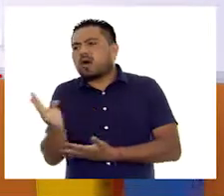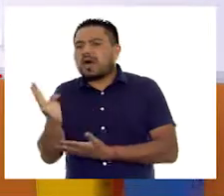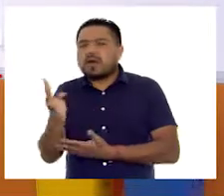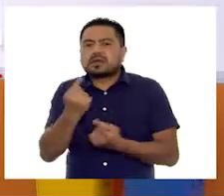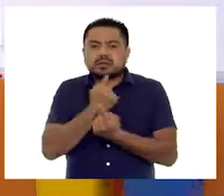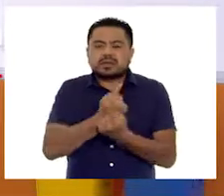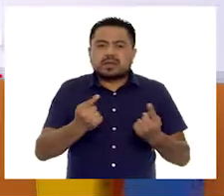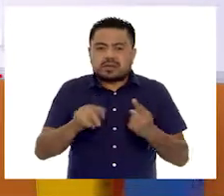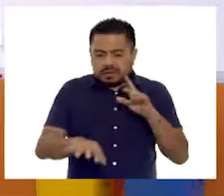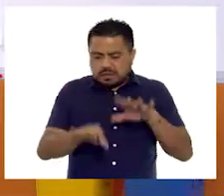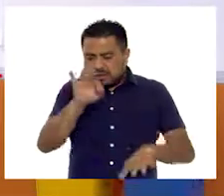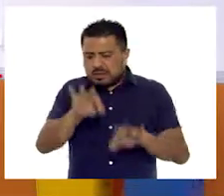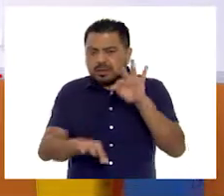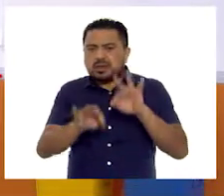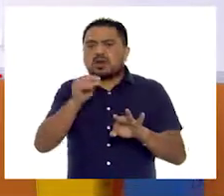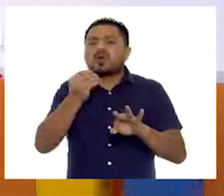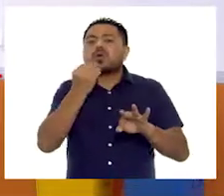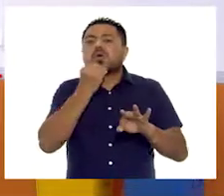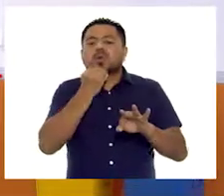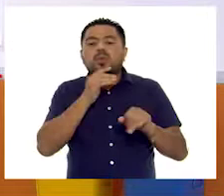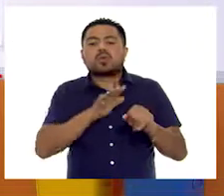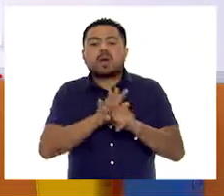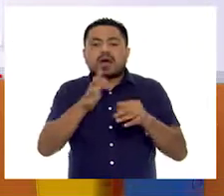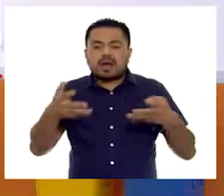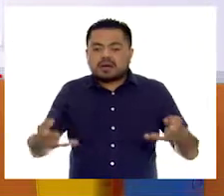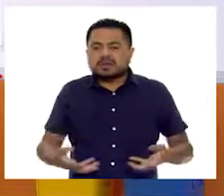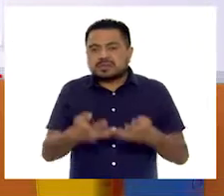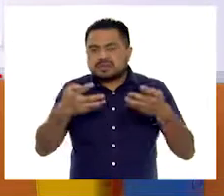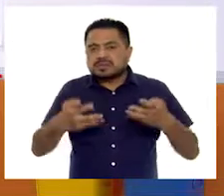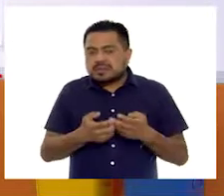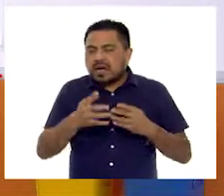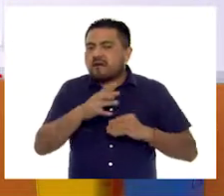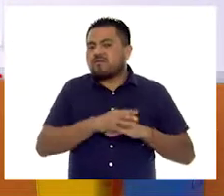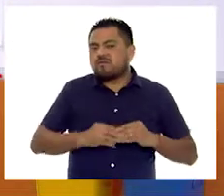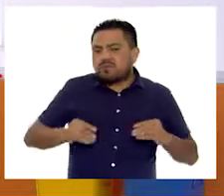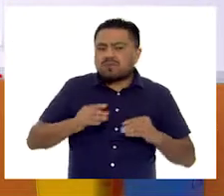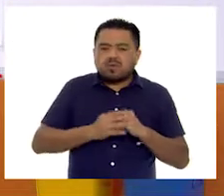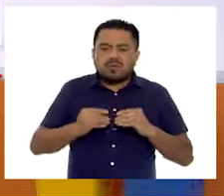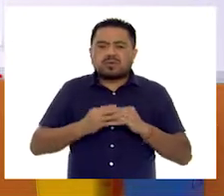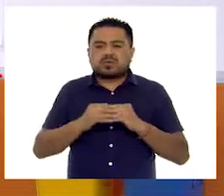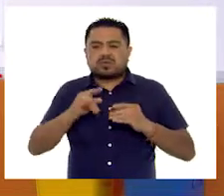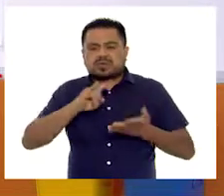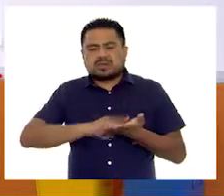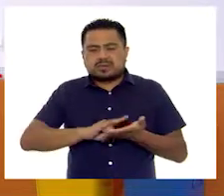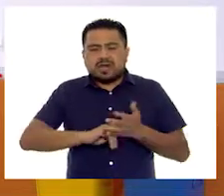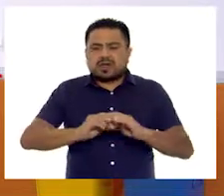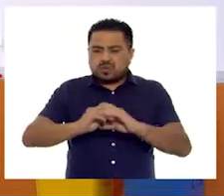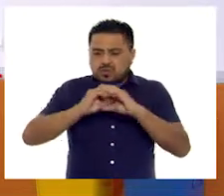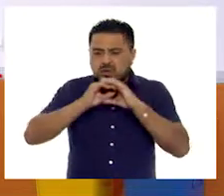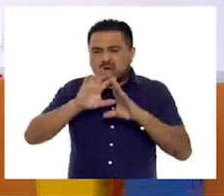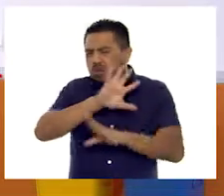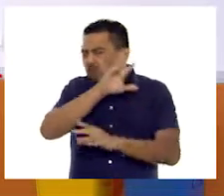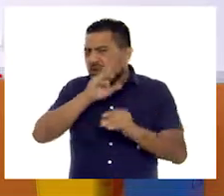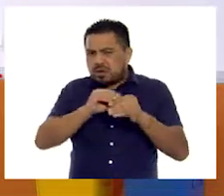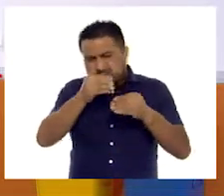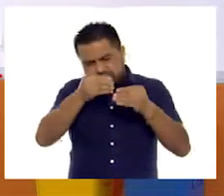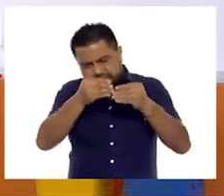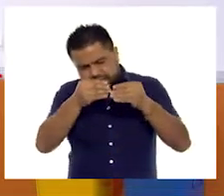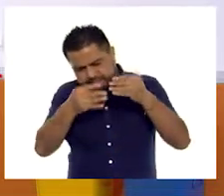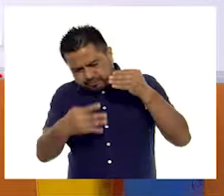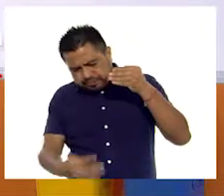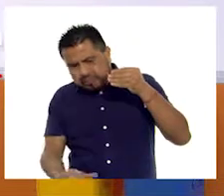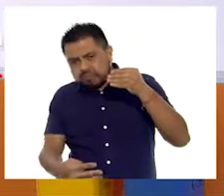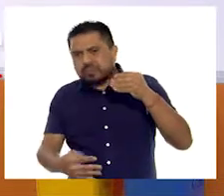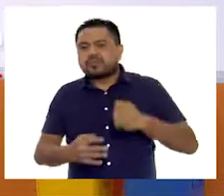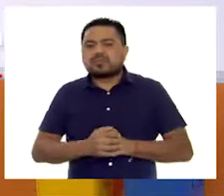niños eligieron comer ensalada de frutas, sándwich, torta y todos los elementos de